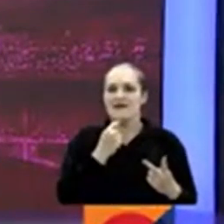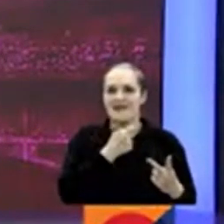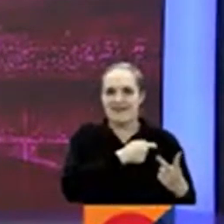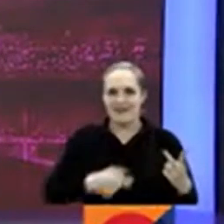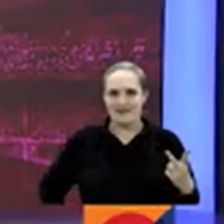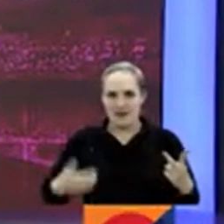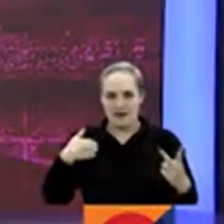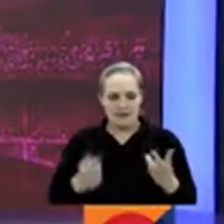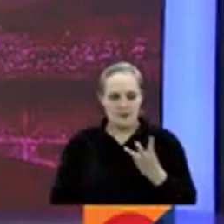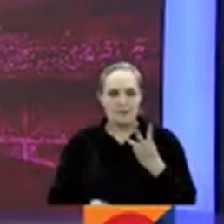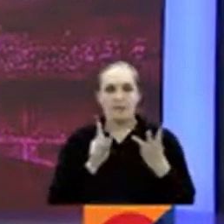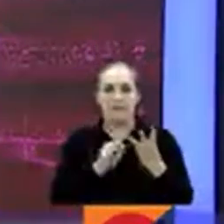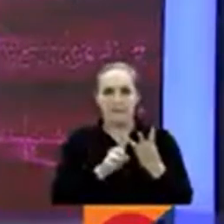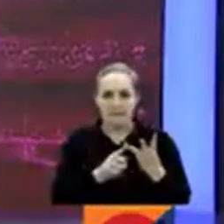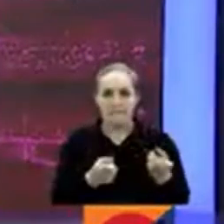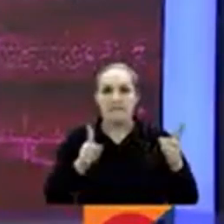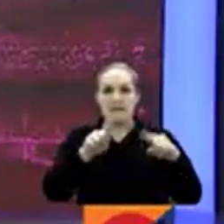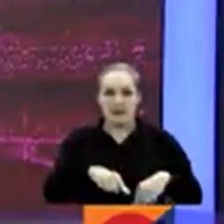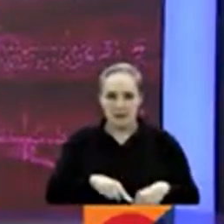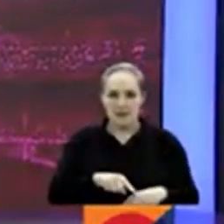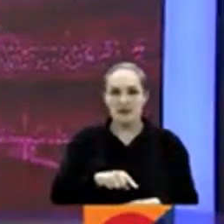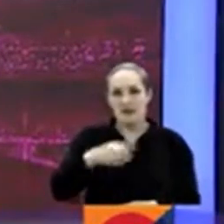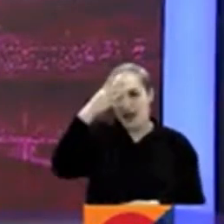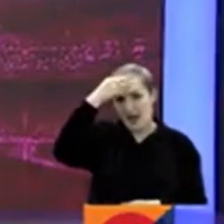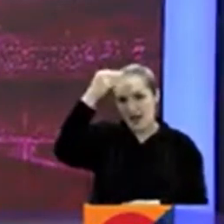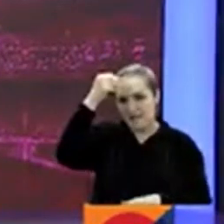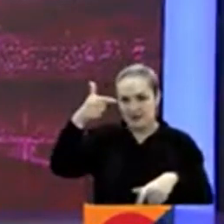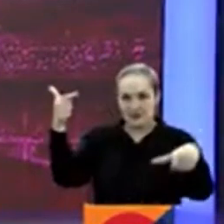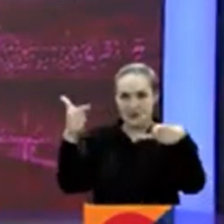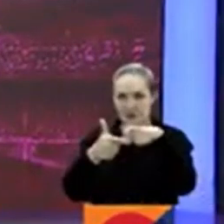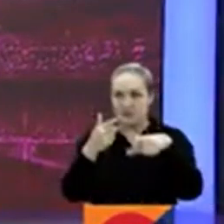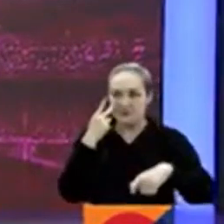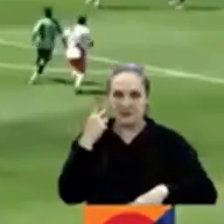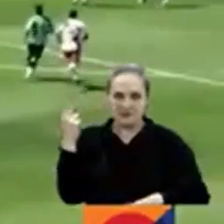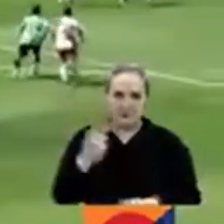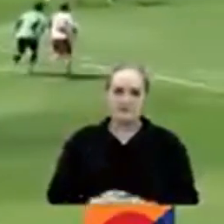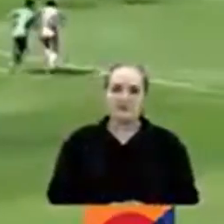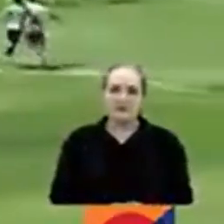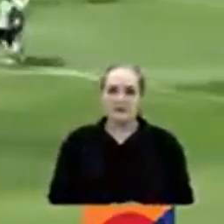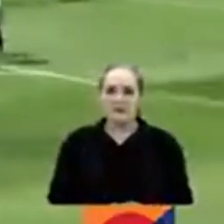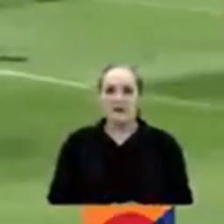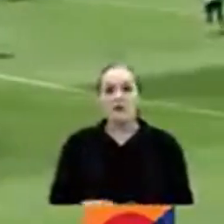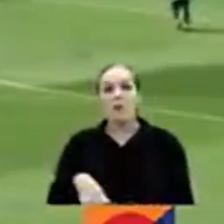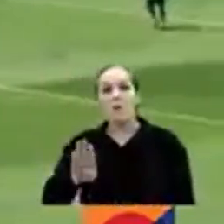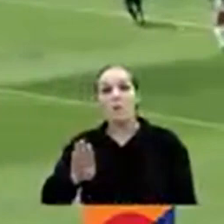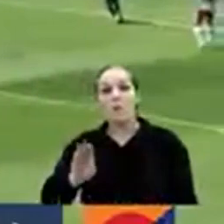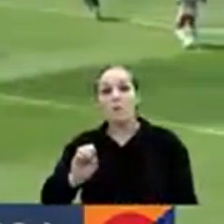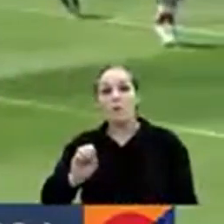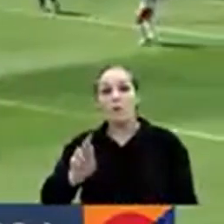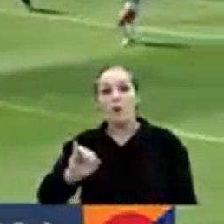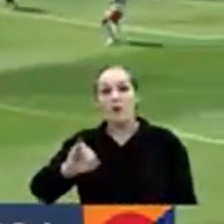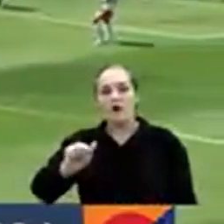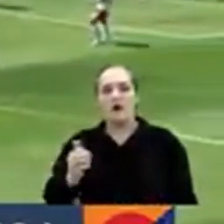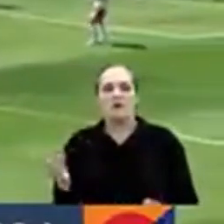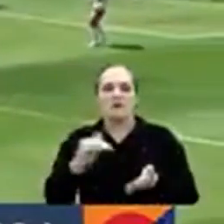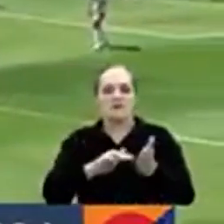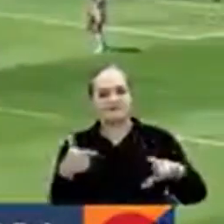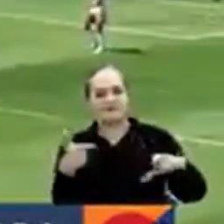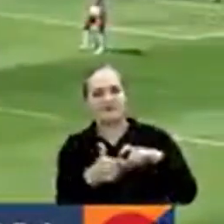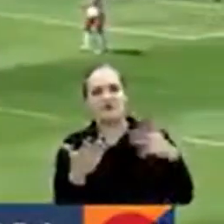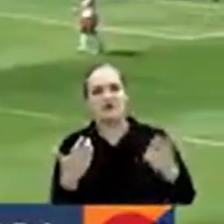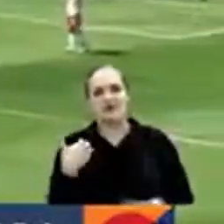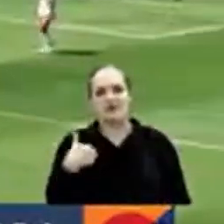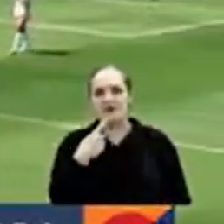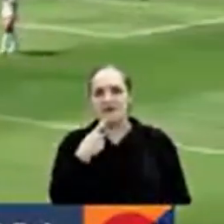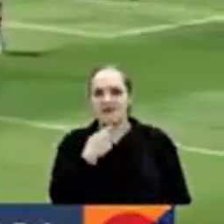partido de Olimpia Cosante a Trómitos. Damos un repaso por las canchas del mundo. Miguel Ángel Borja volvió a marcar con River Plate. Esta vez en el